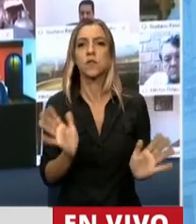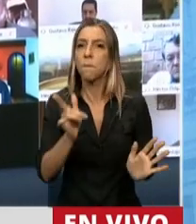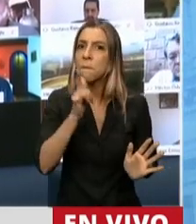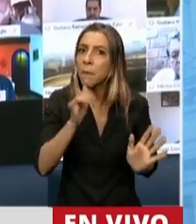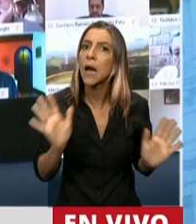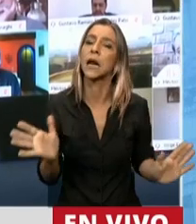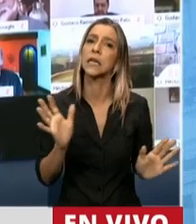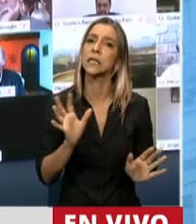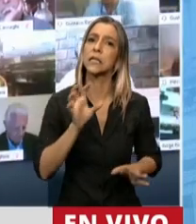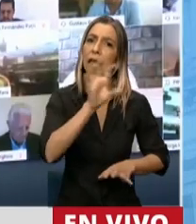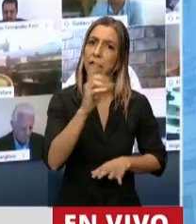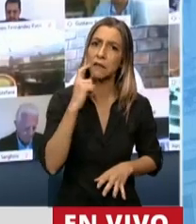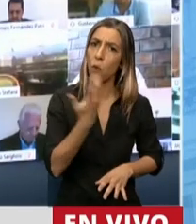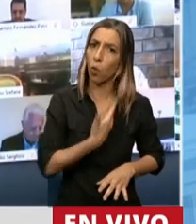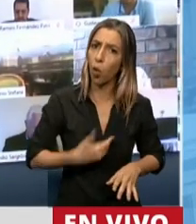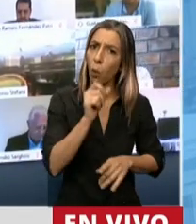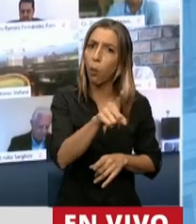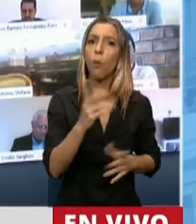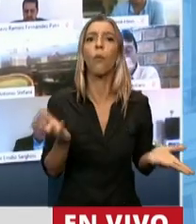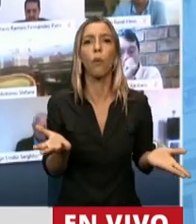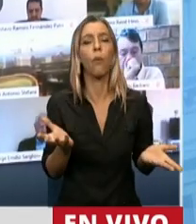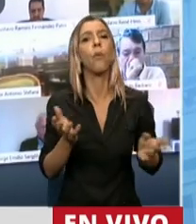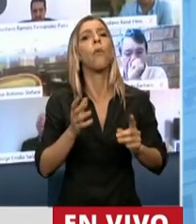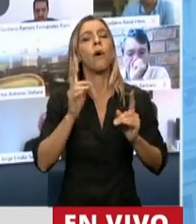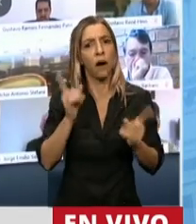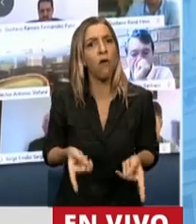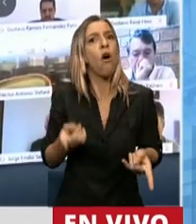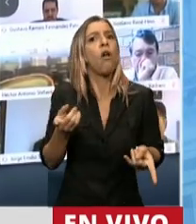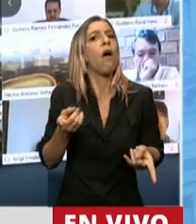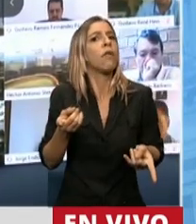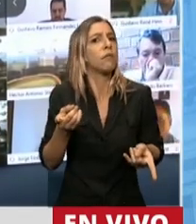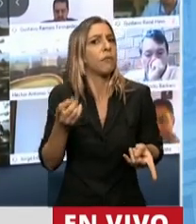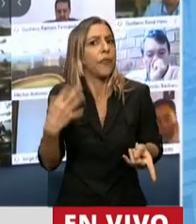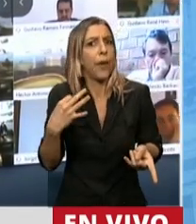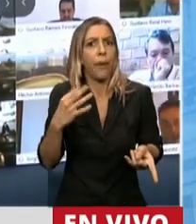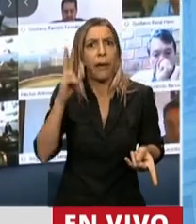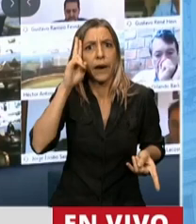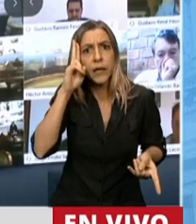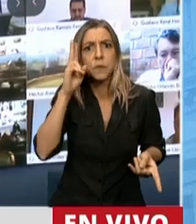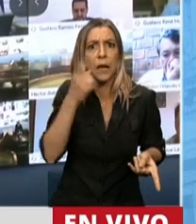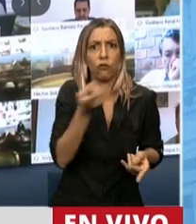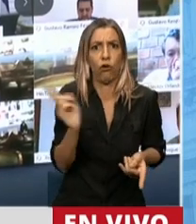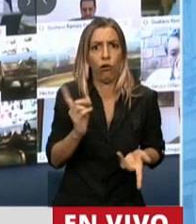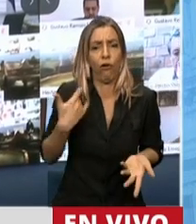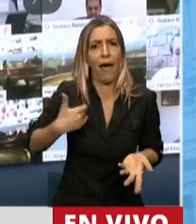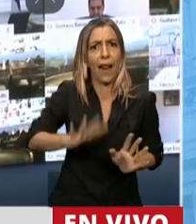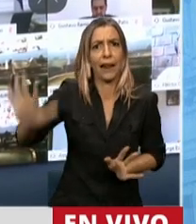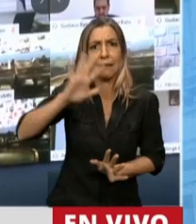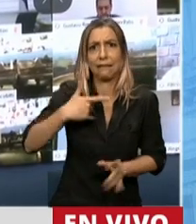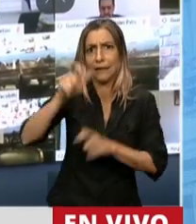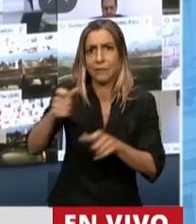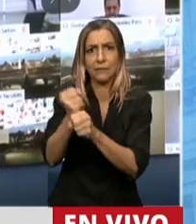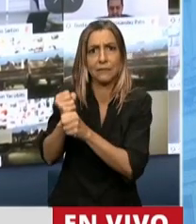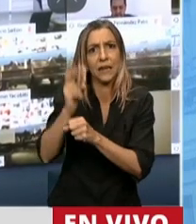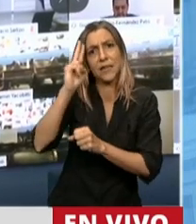de San Luis y el gobierno nacional tienen que respetar y valorar a la gente de trabajo. Quiero citar otro ejemplo de lo que